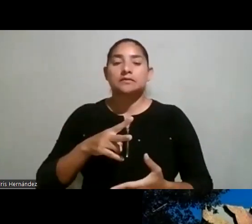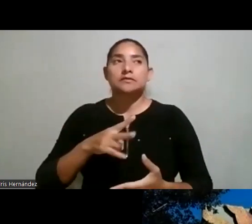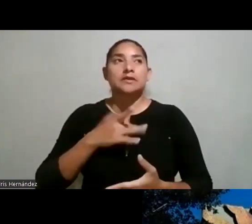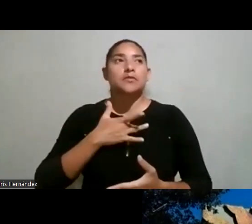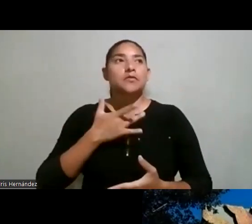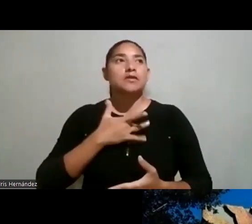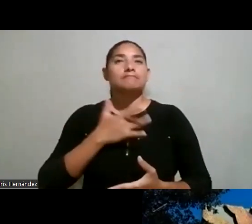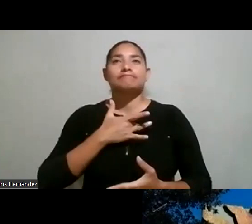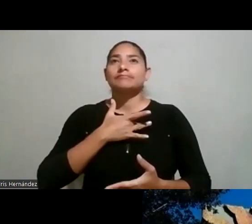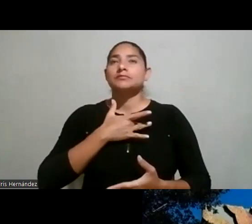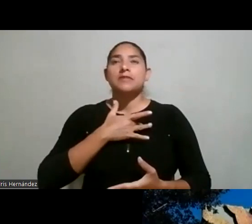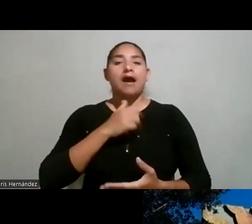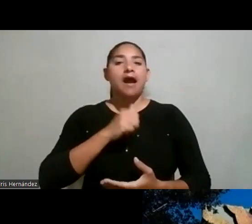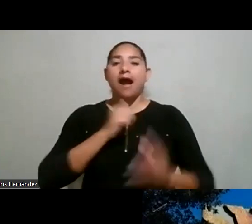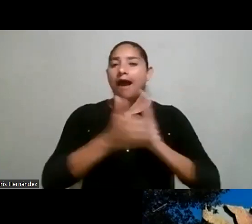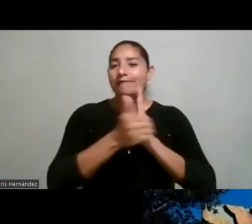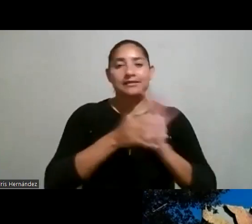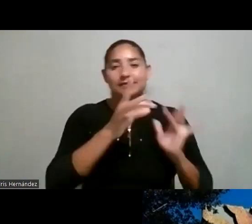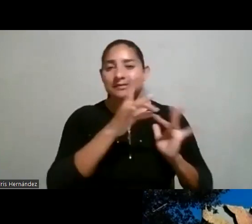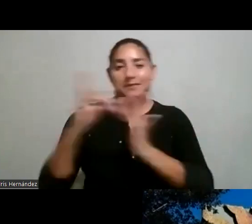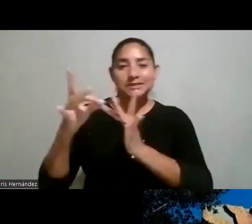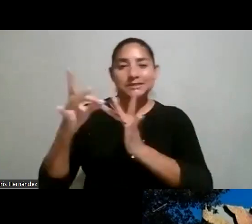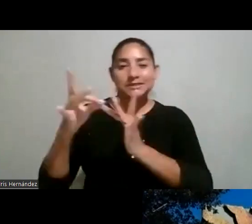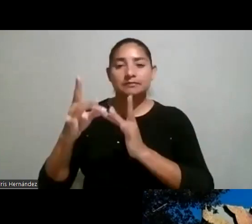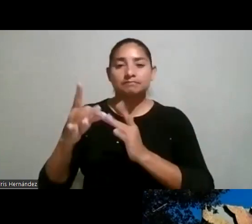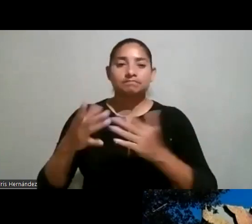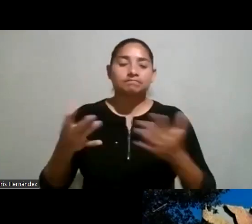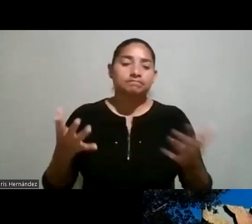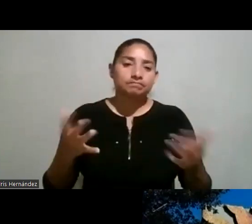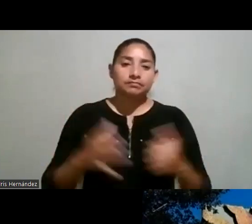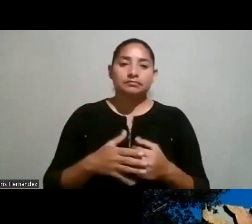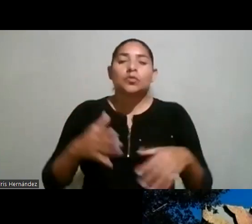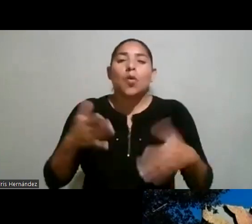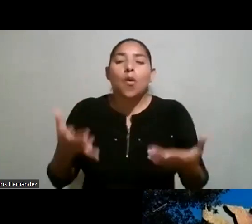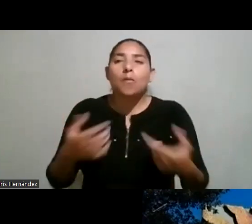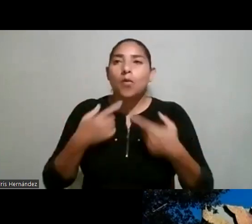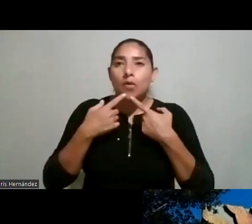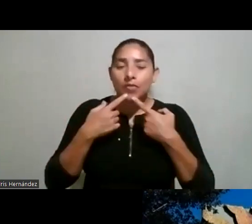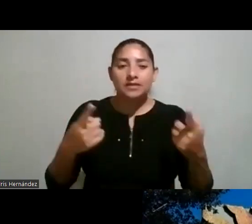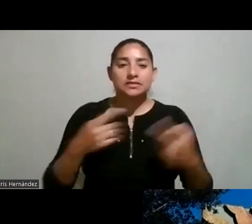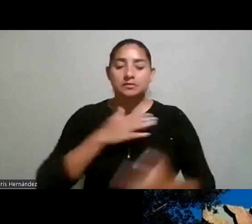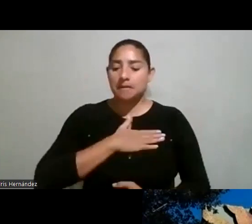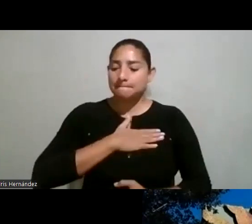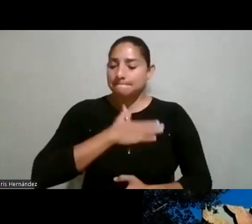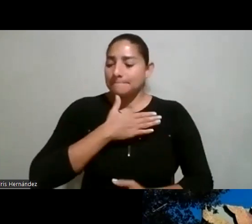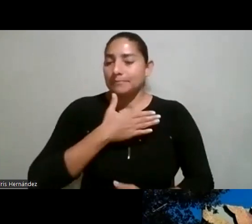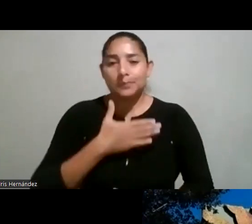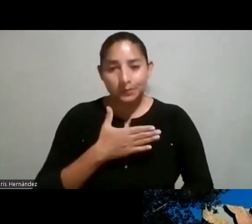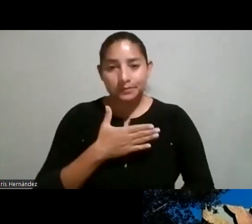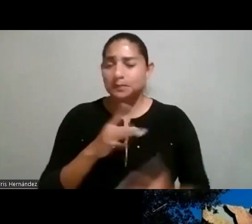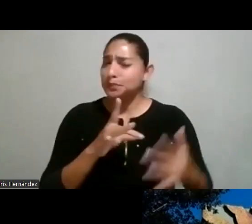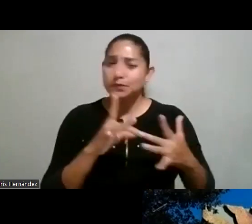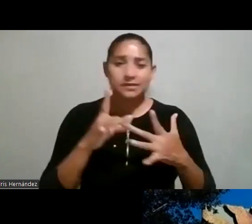especial de una de un como podríamos explicar de una disposición muy